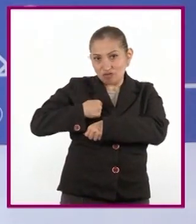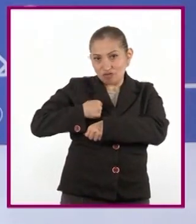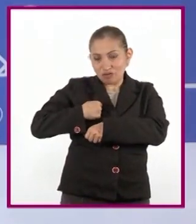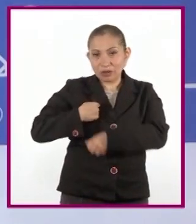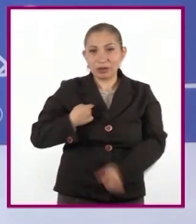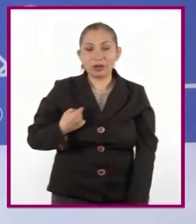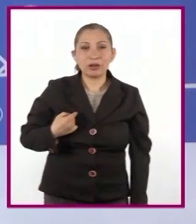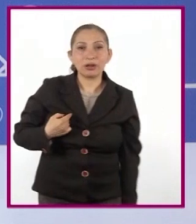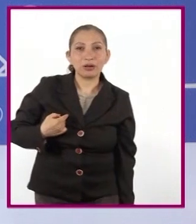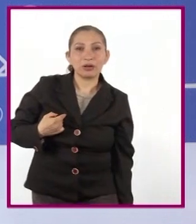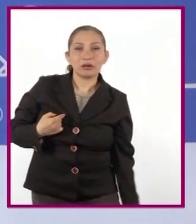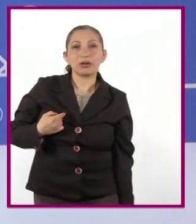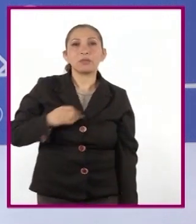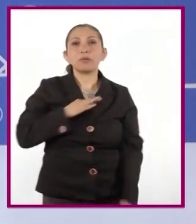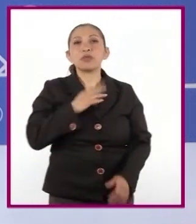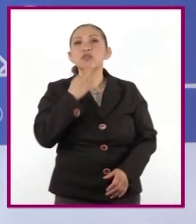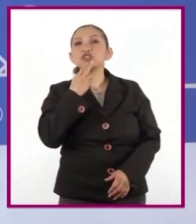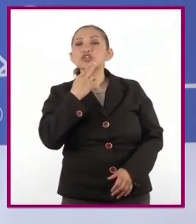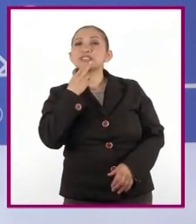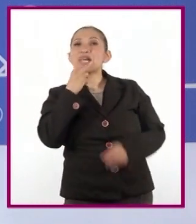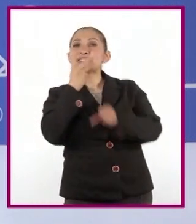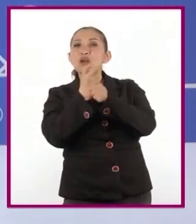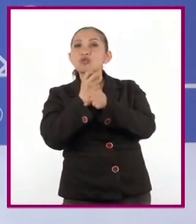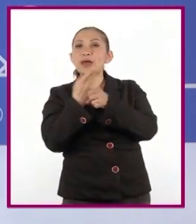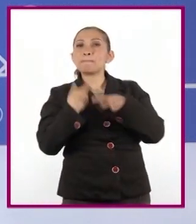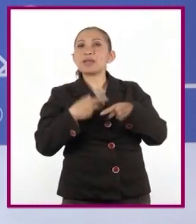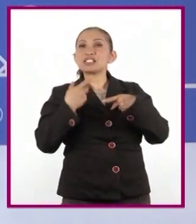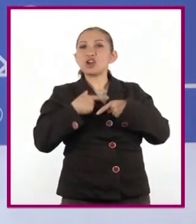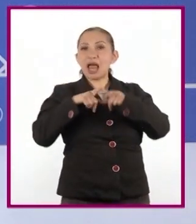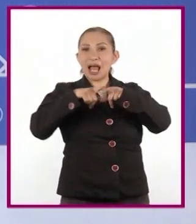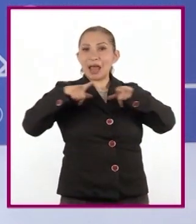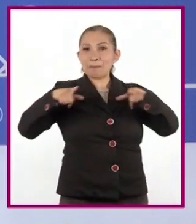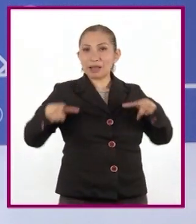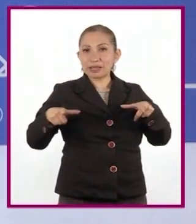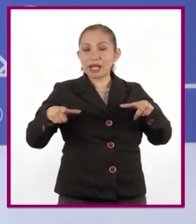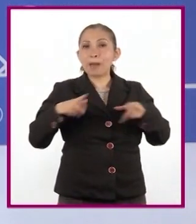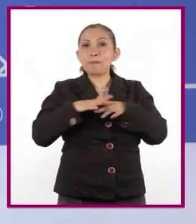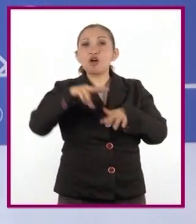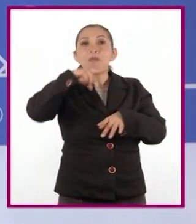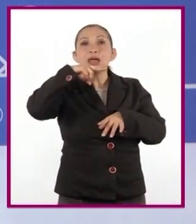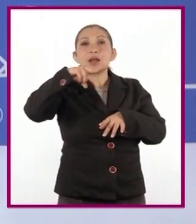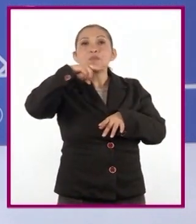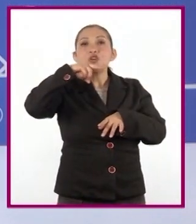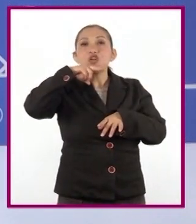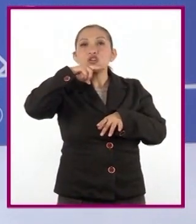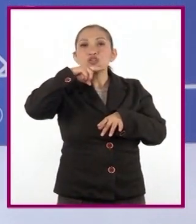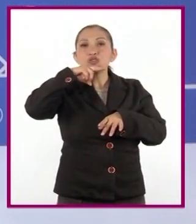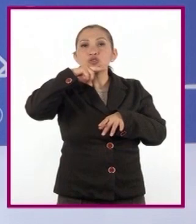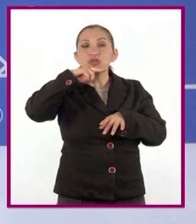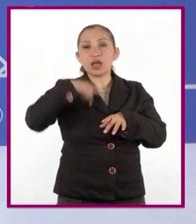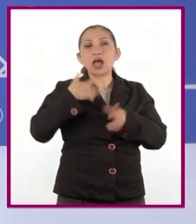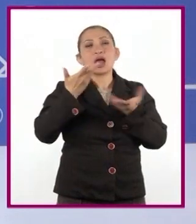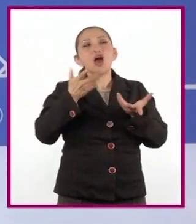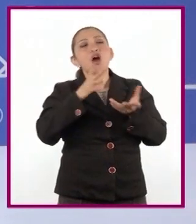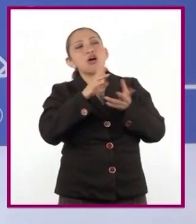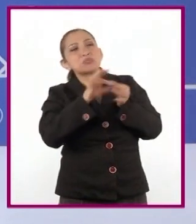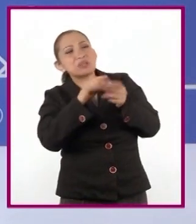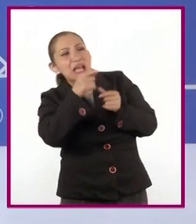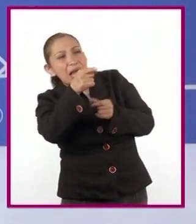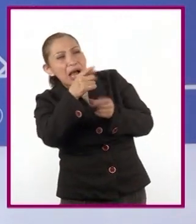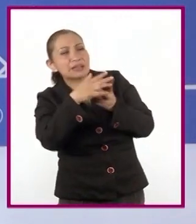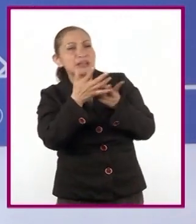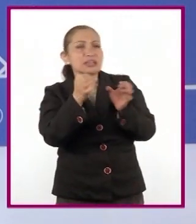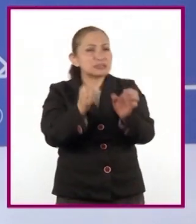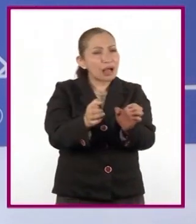Podemos identificar el uso de la segunda persona gramatical por los verbos conjugados contarte, estate,